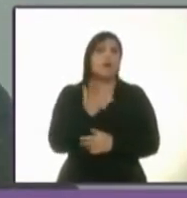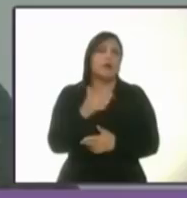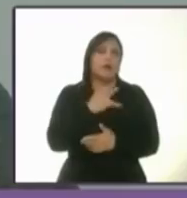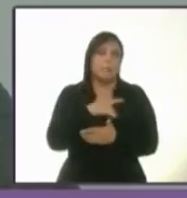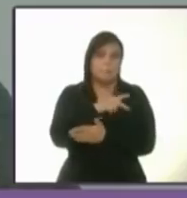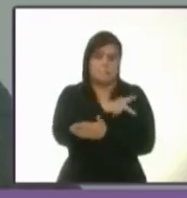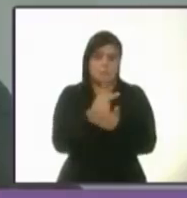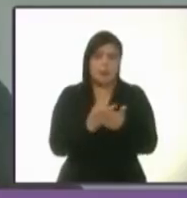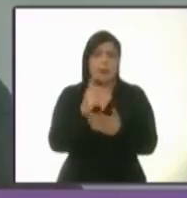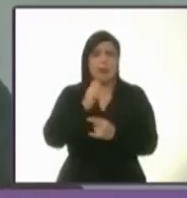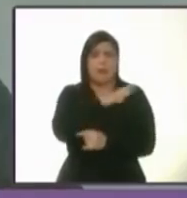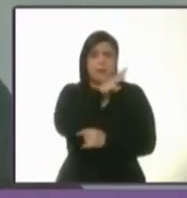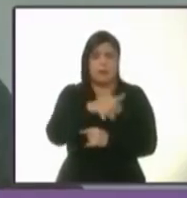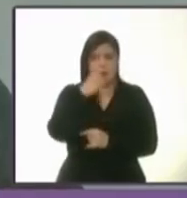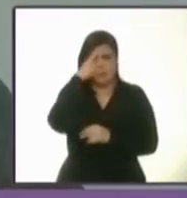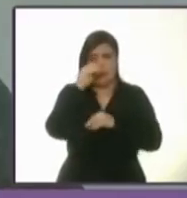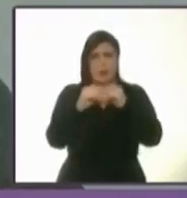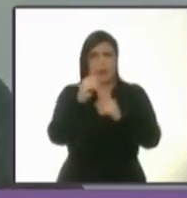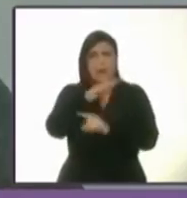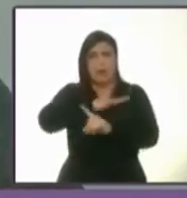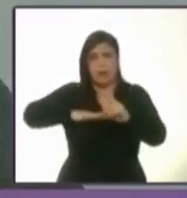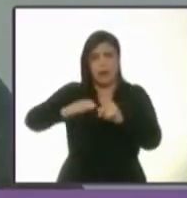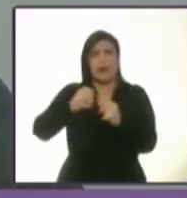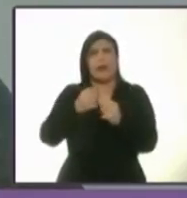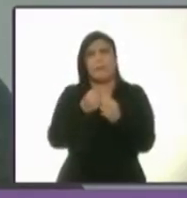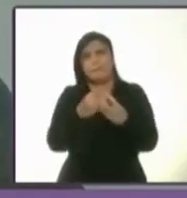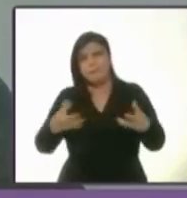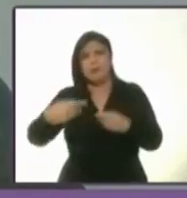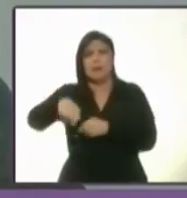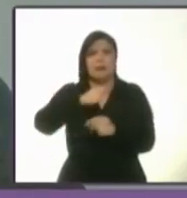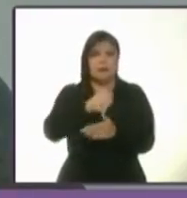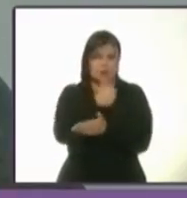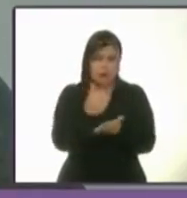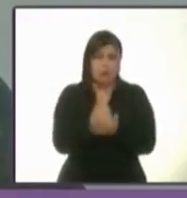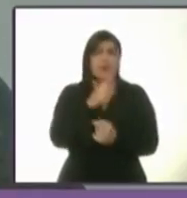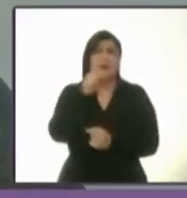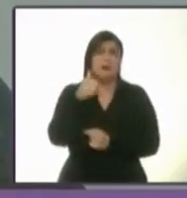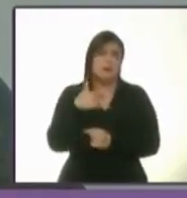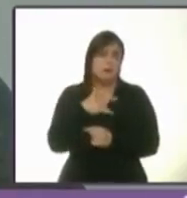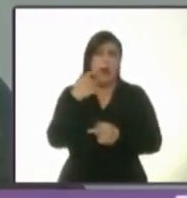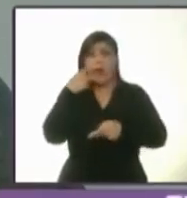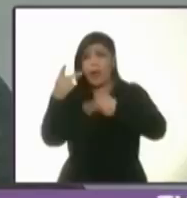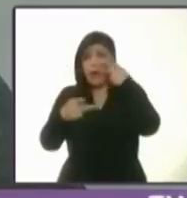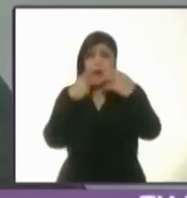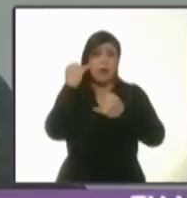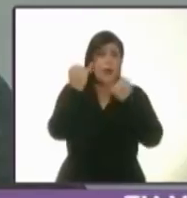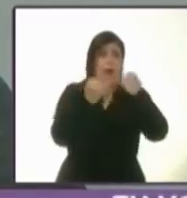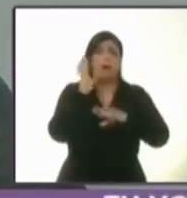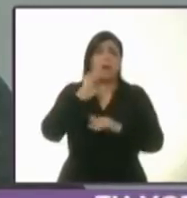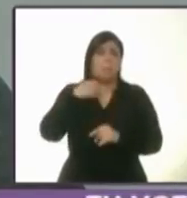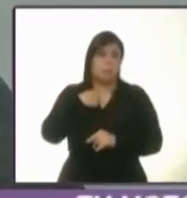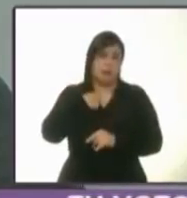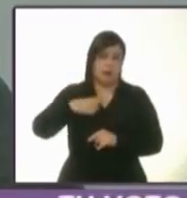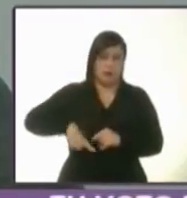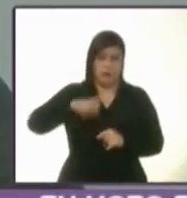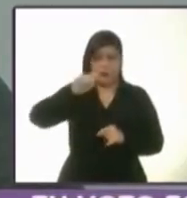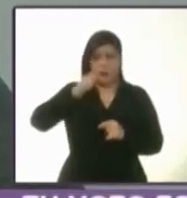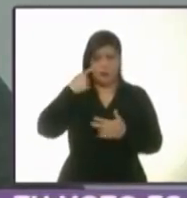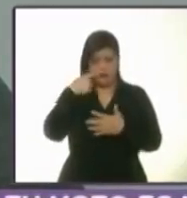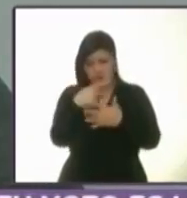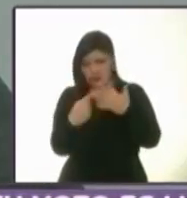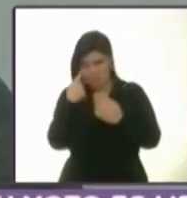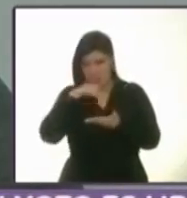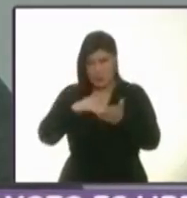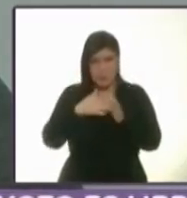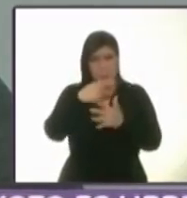General de Desarrollo Urbano. Pues contra la especulación galopante, mi gobierno se centrará en la planeación estratégica